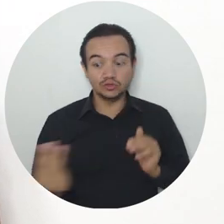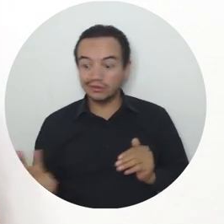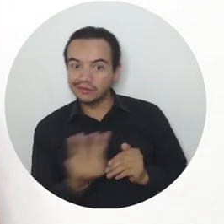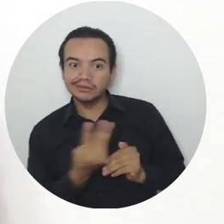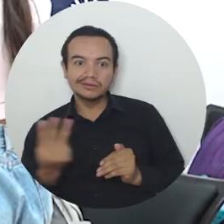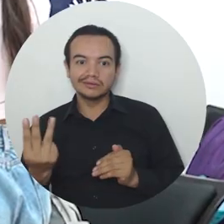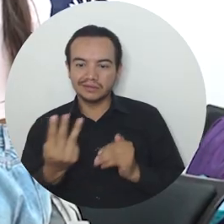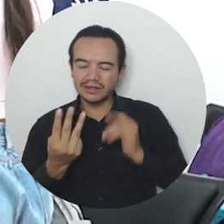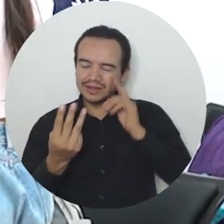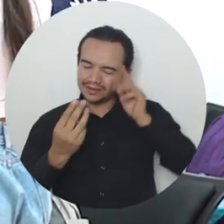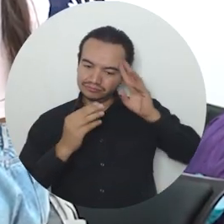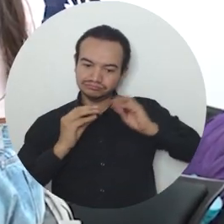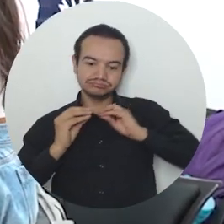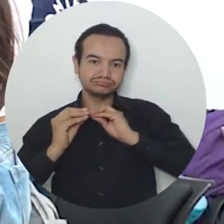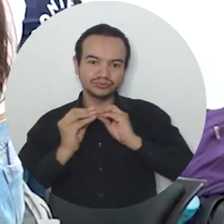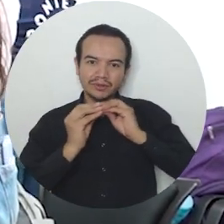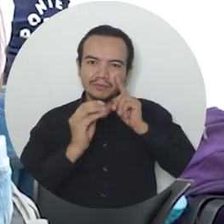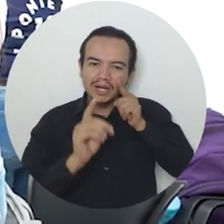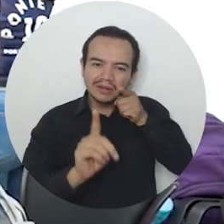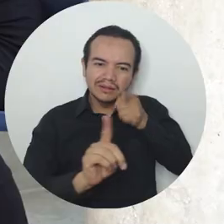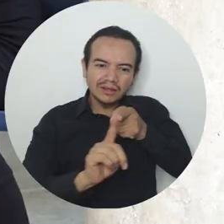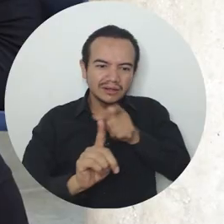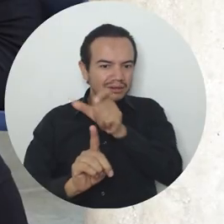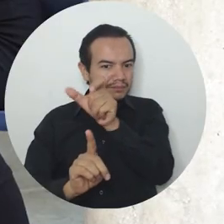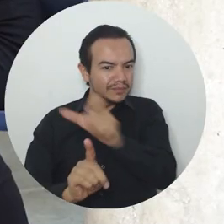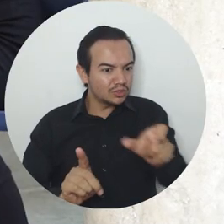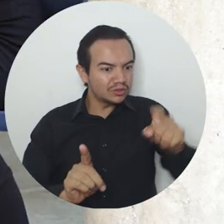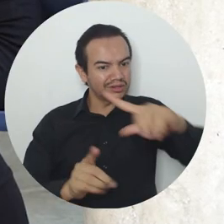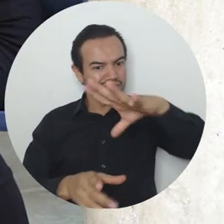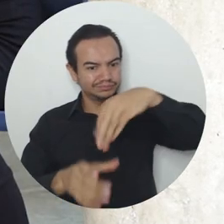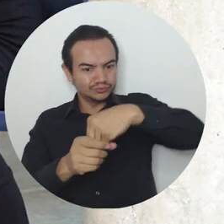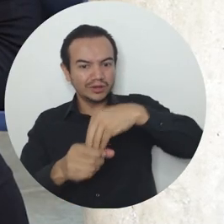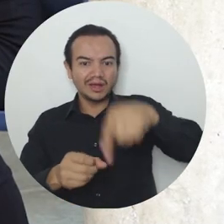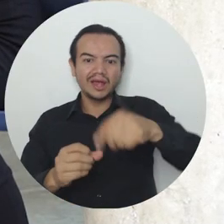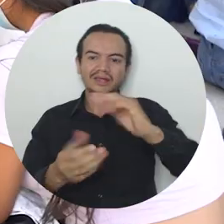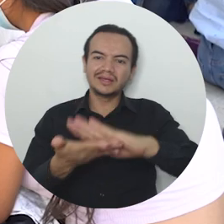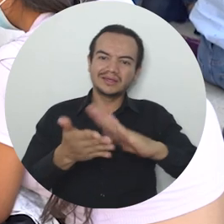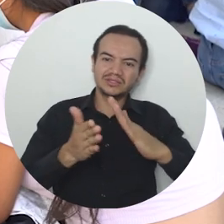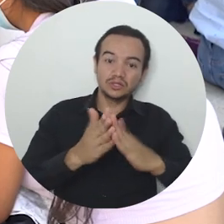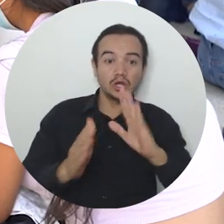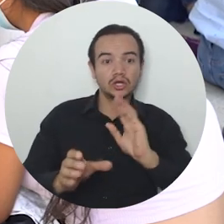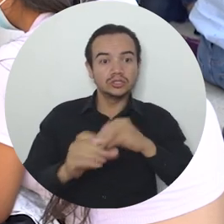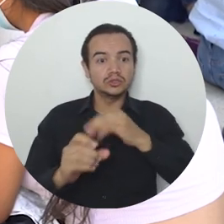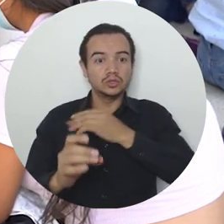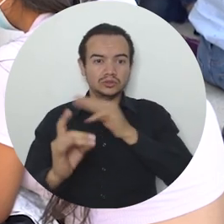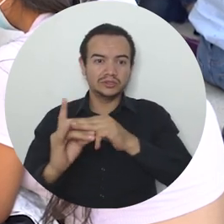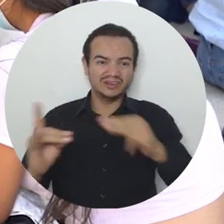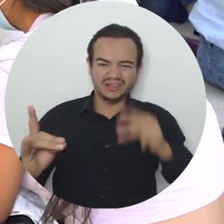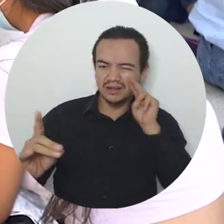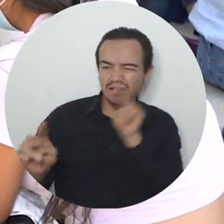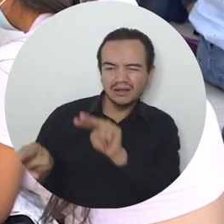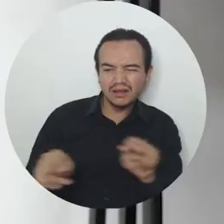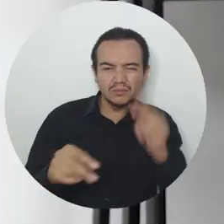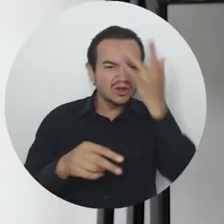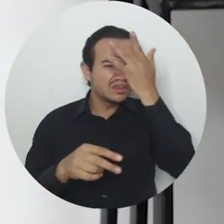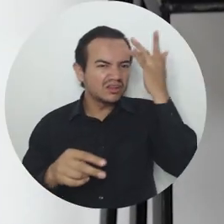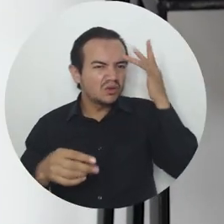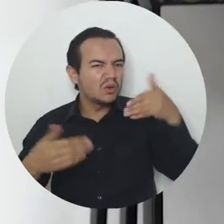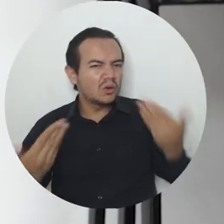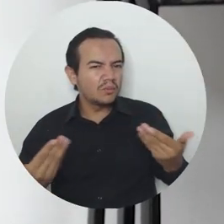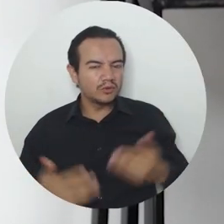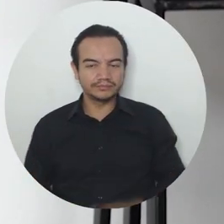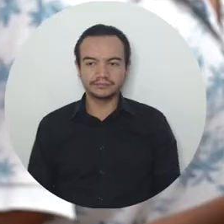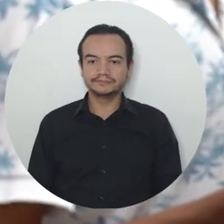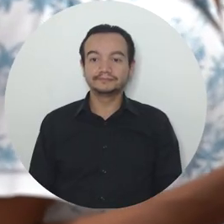Bienestar Universitario que también permite aproximarse al estado de salud mental de los miembros de la comunidad universitaria. La universidad como